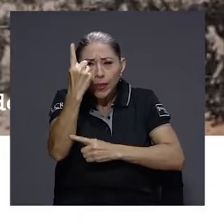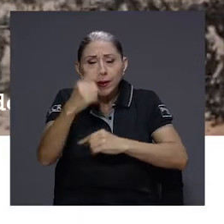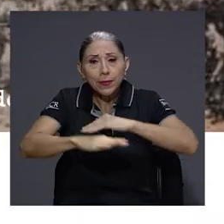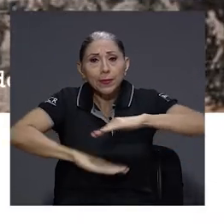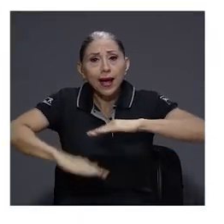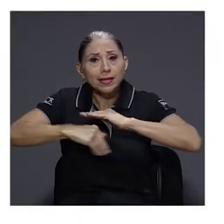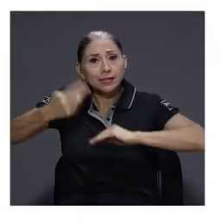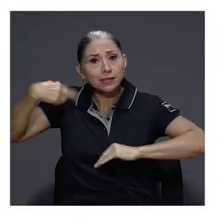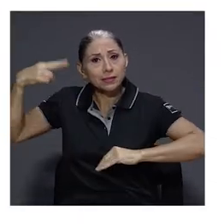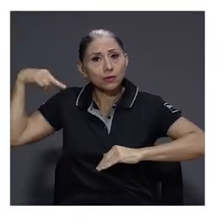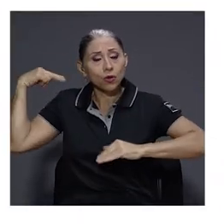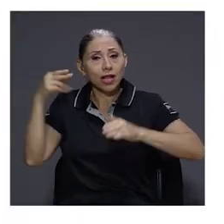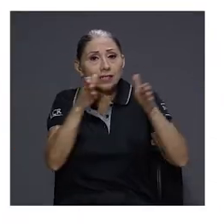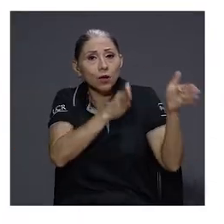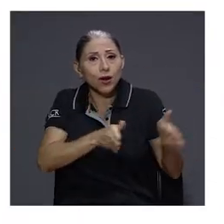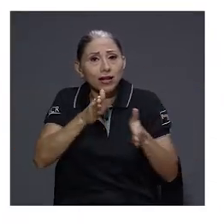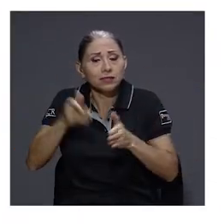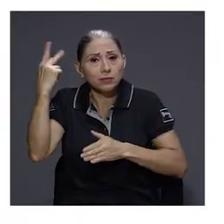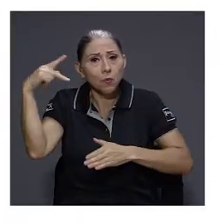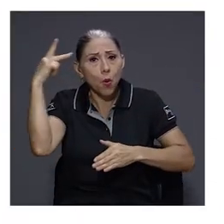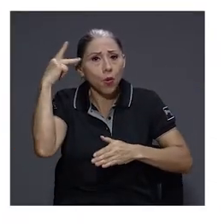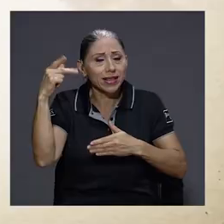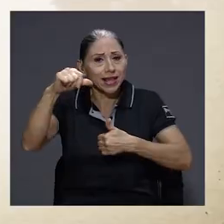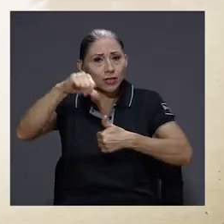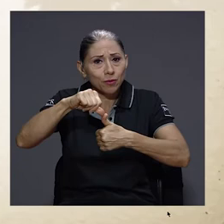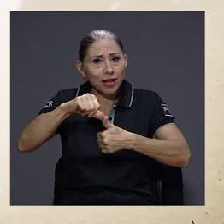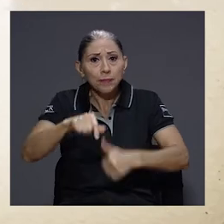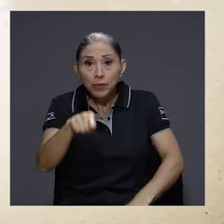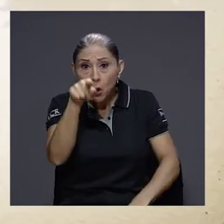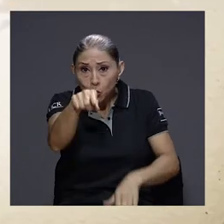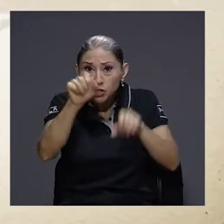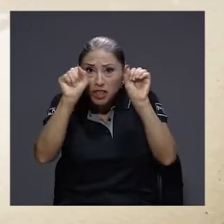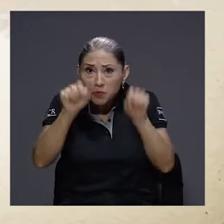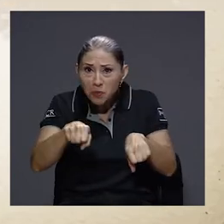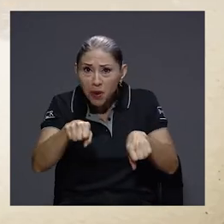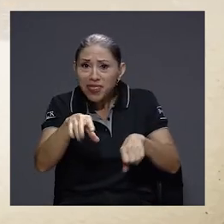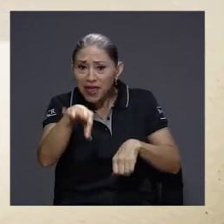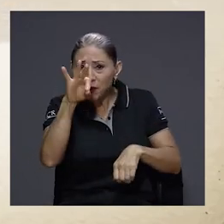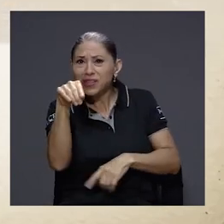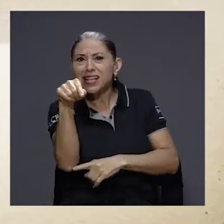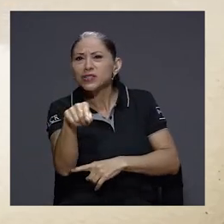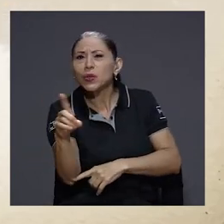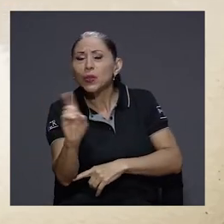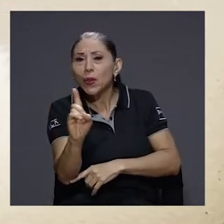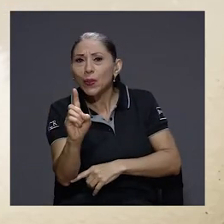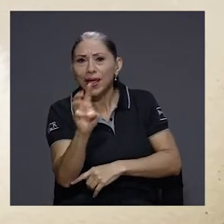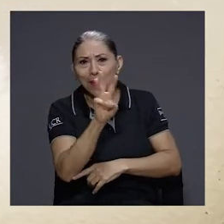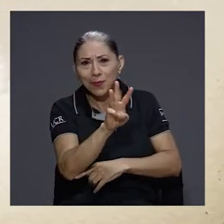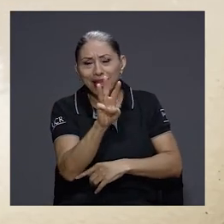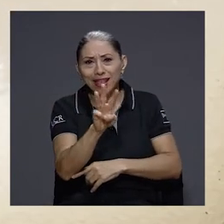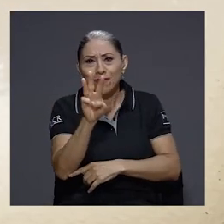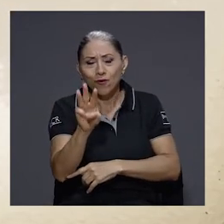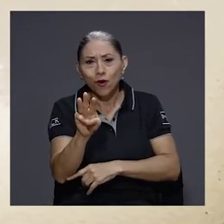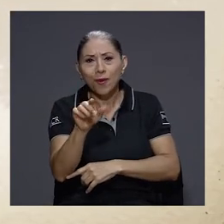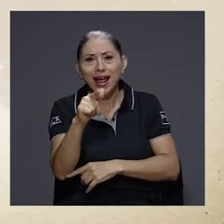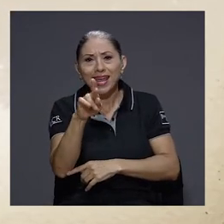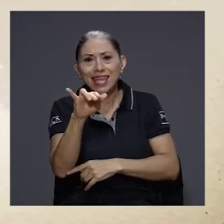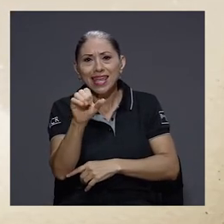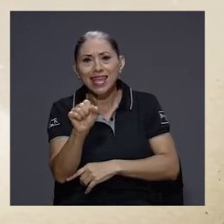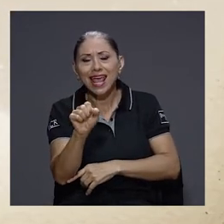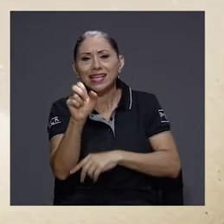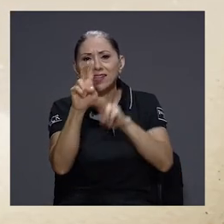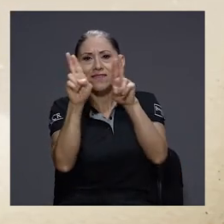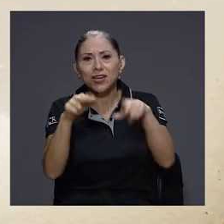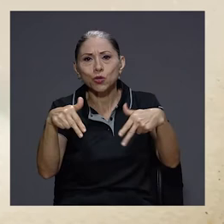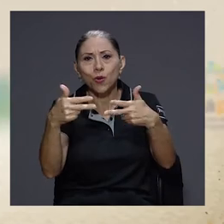históricas de la Organización Política de Centroamérica. Usted puede encontrar este recurso en la plataforma de Guías